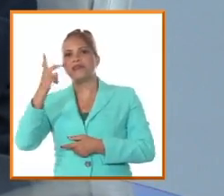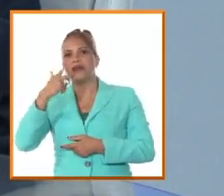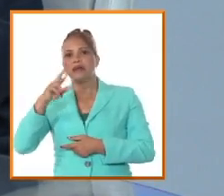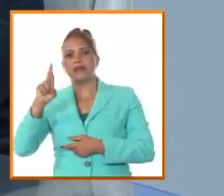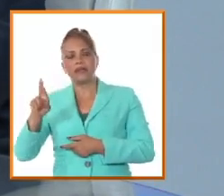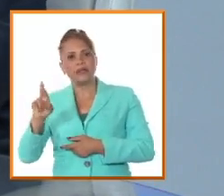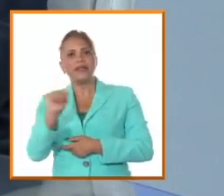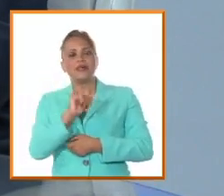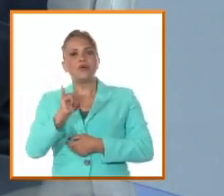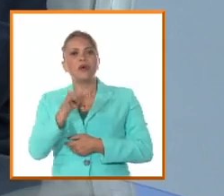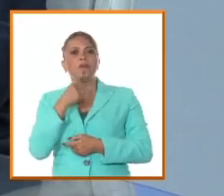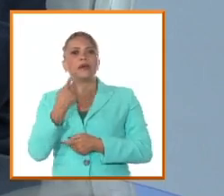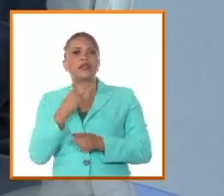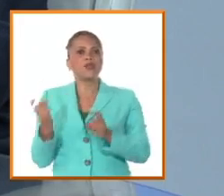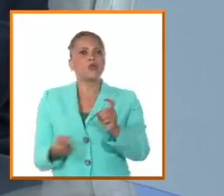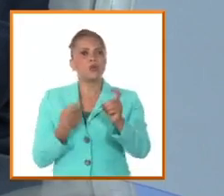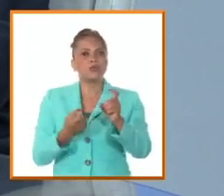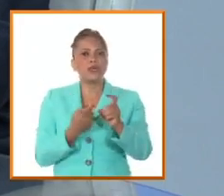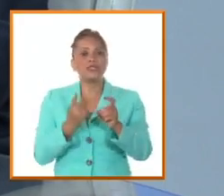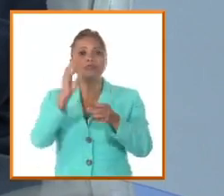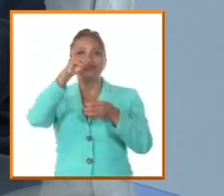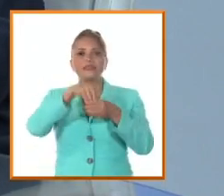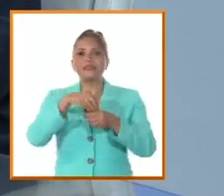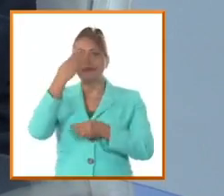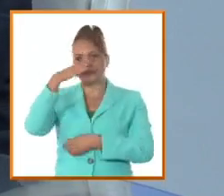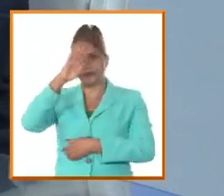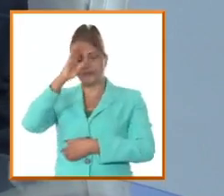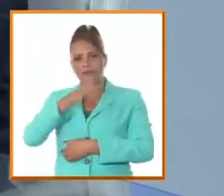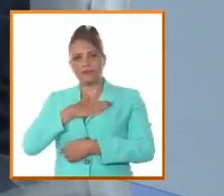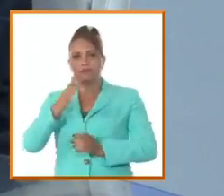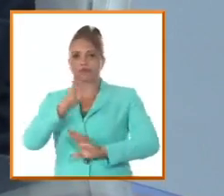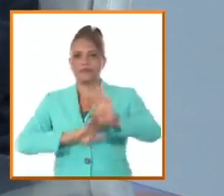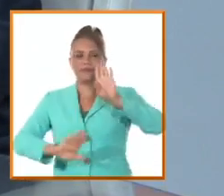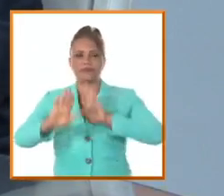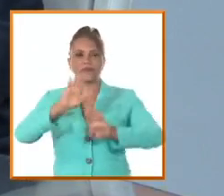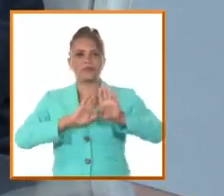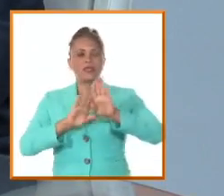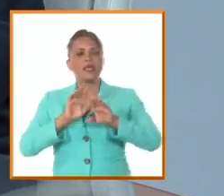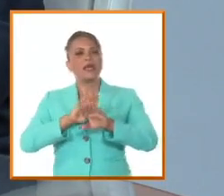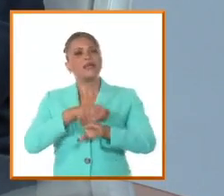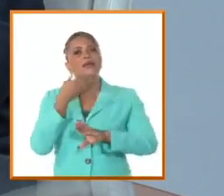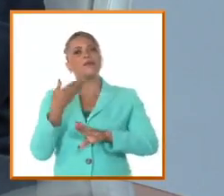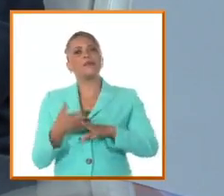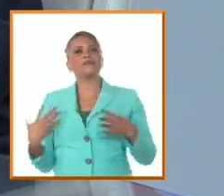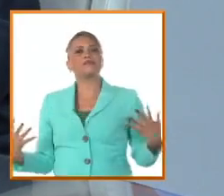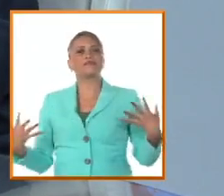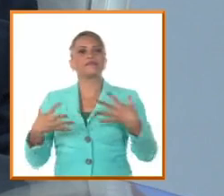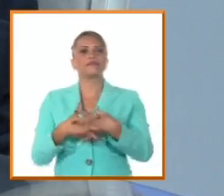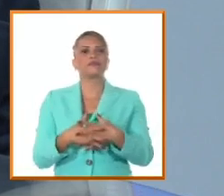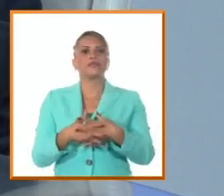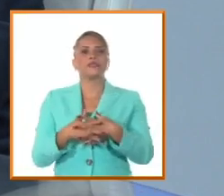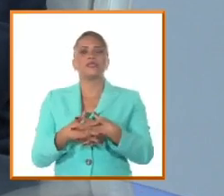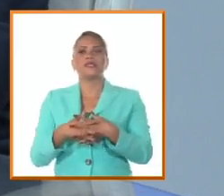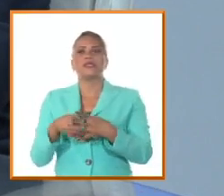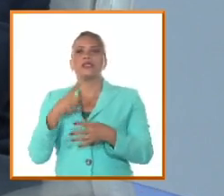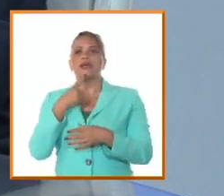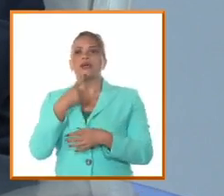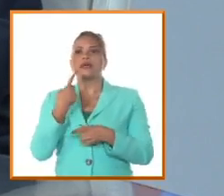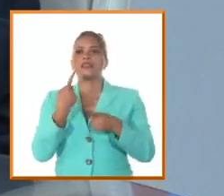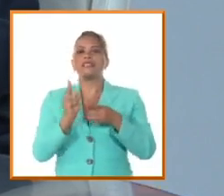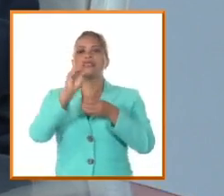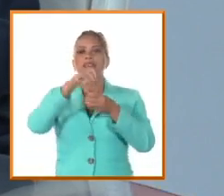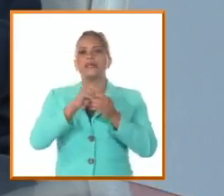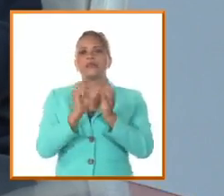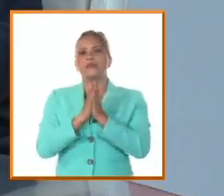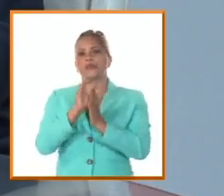intento independentista en Cuba. Es un hombre que va a estar muy vinculado después también a las conspiraciones de las logias mazónicas,